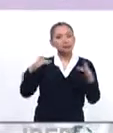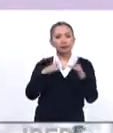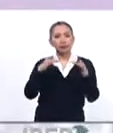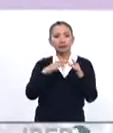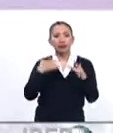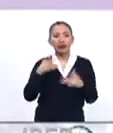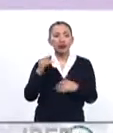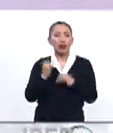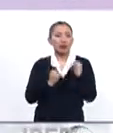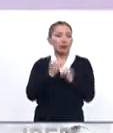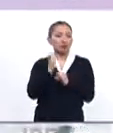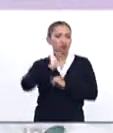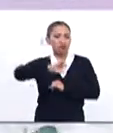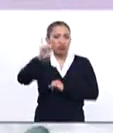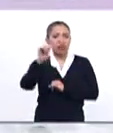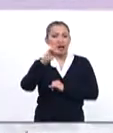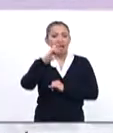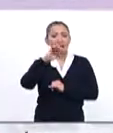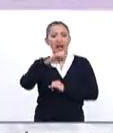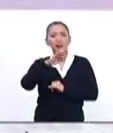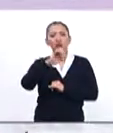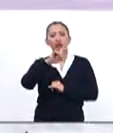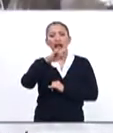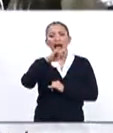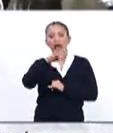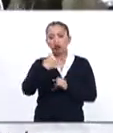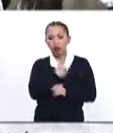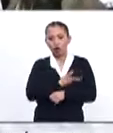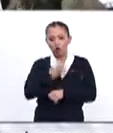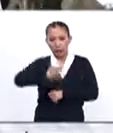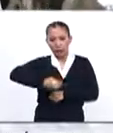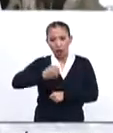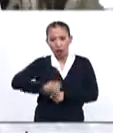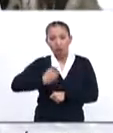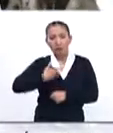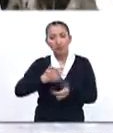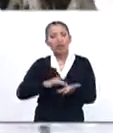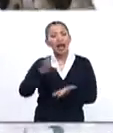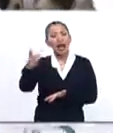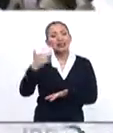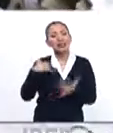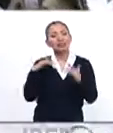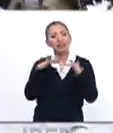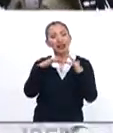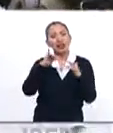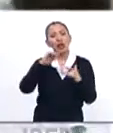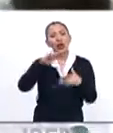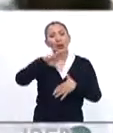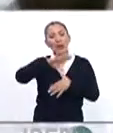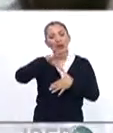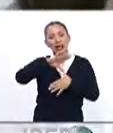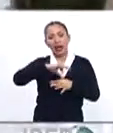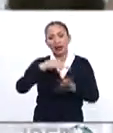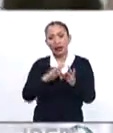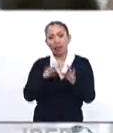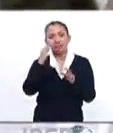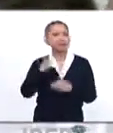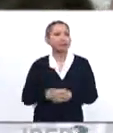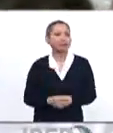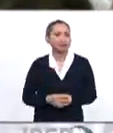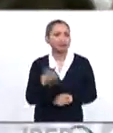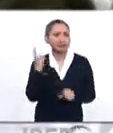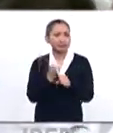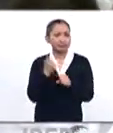la llamada la internacionalista Rina Busali. Rina, nos da muchísimo gusto saludarte, muchas gracias por tomar este enlace para Iberoamérica al día. Pues